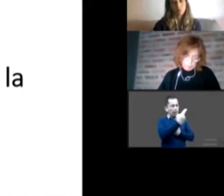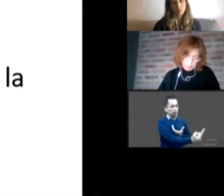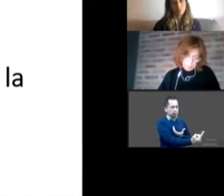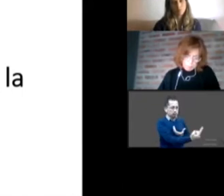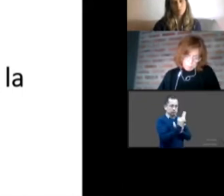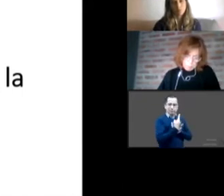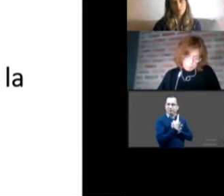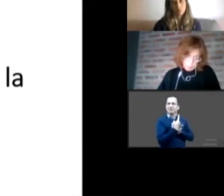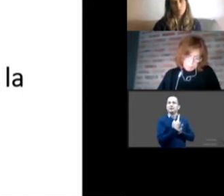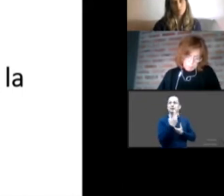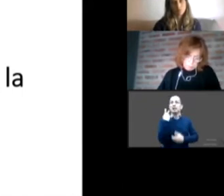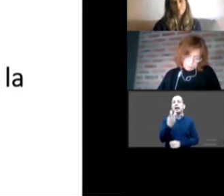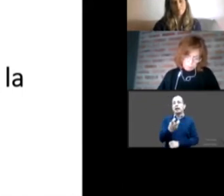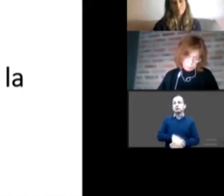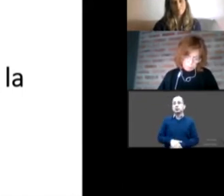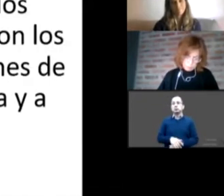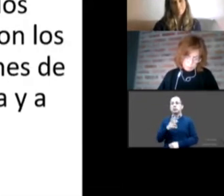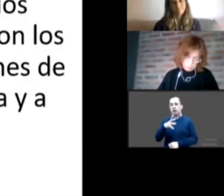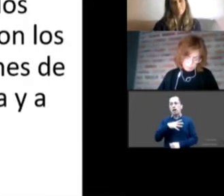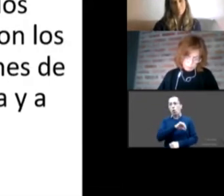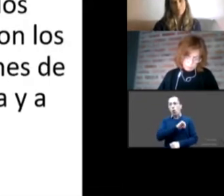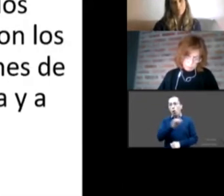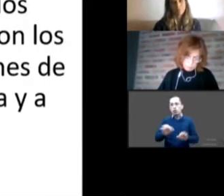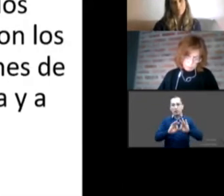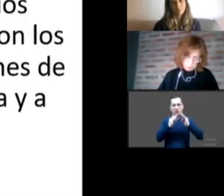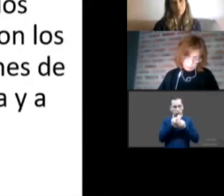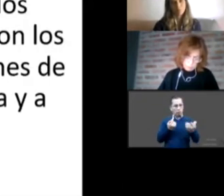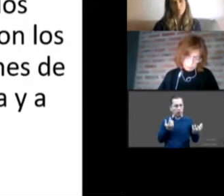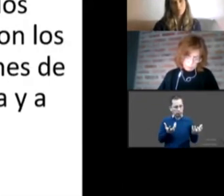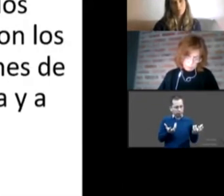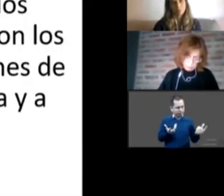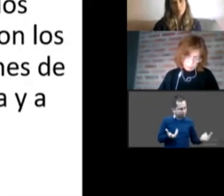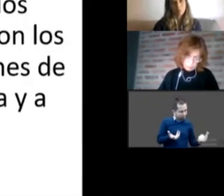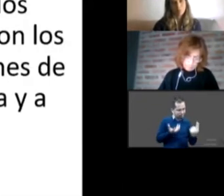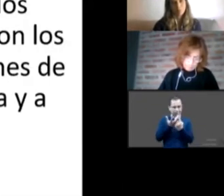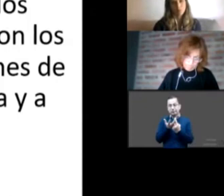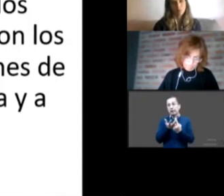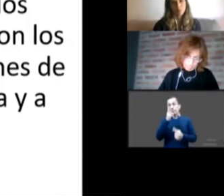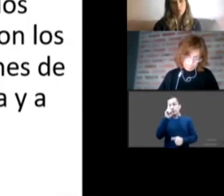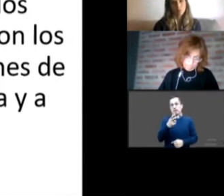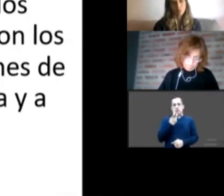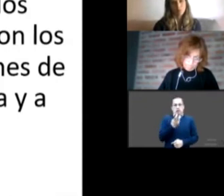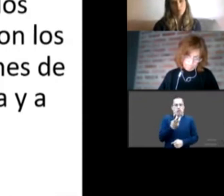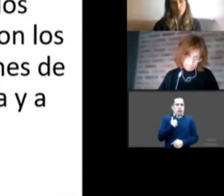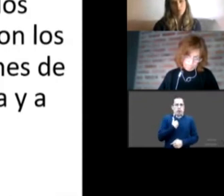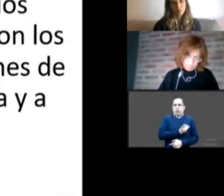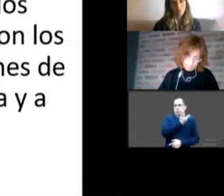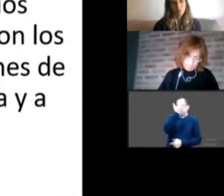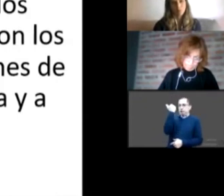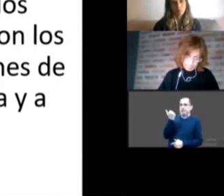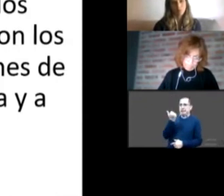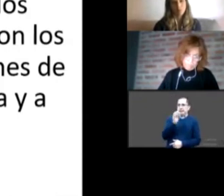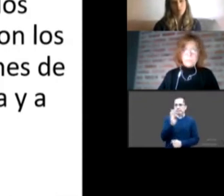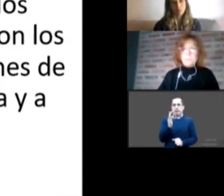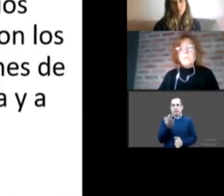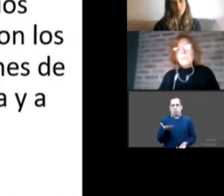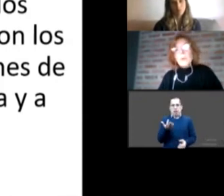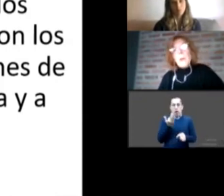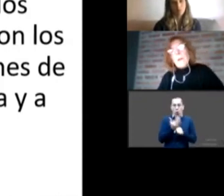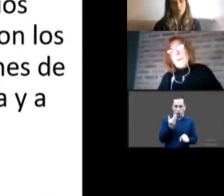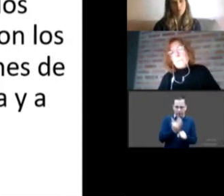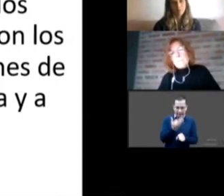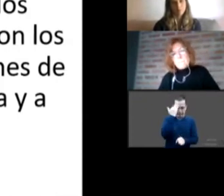otra opción ahí si desconozco no sé si es el momento las condiciones desde luego me